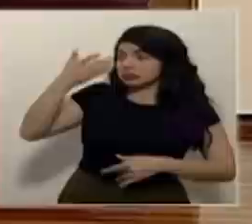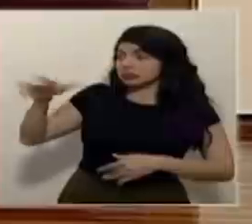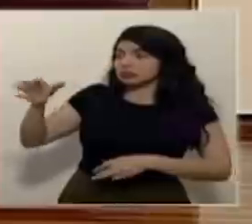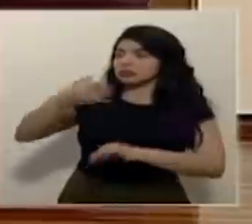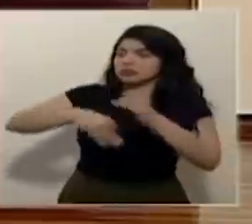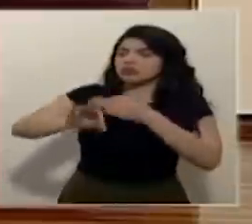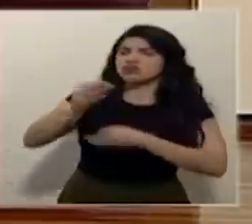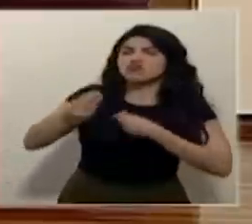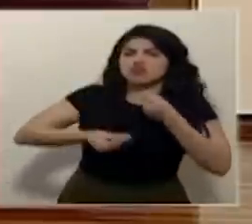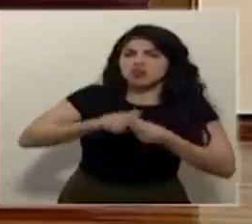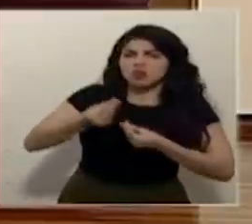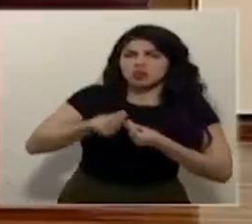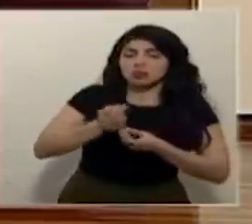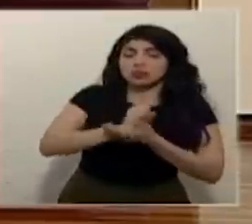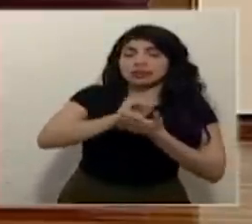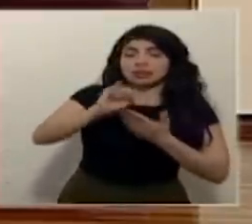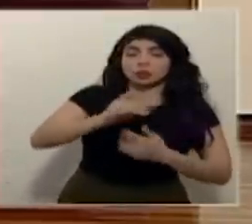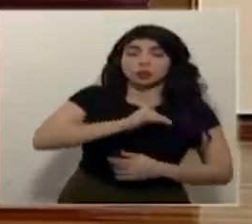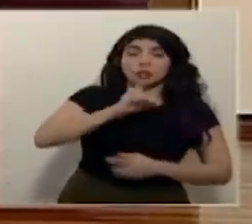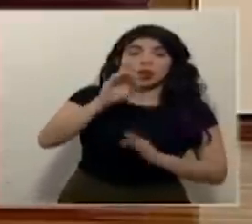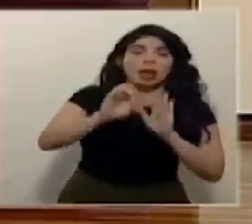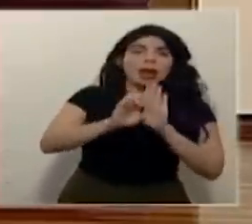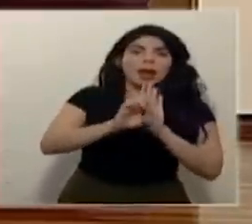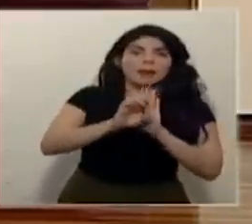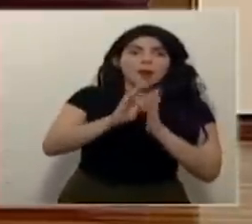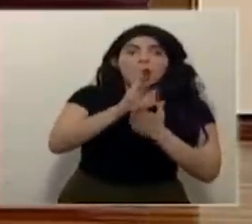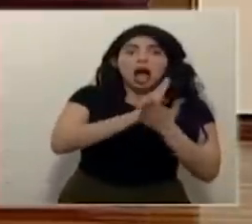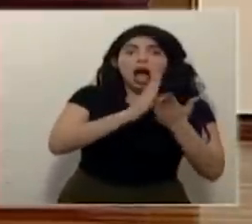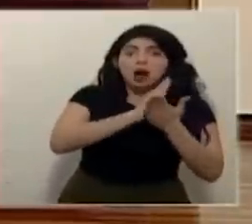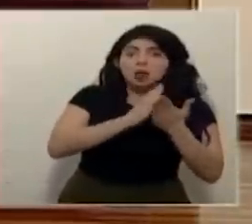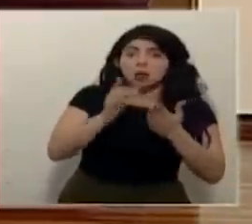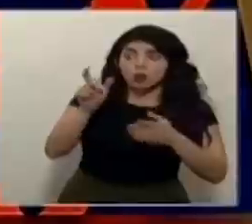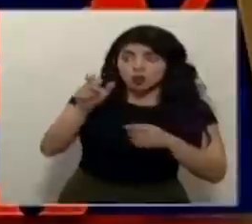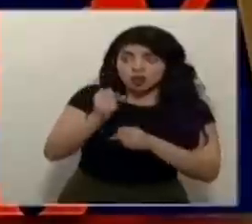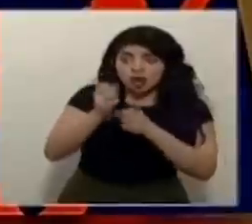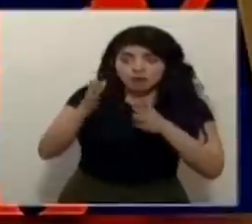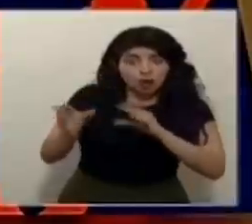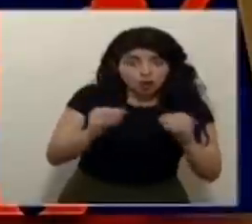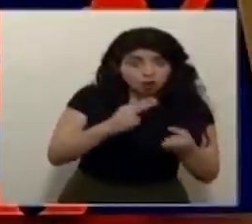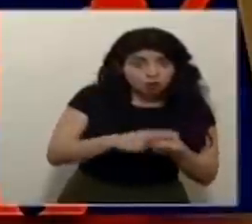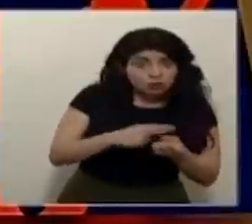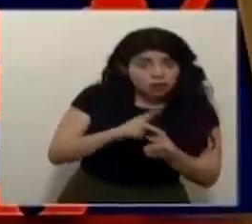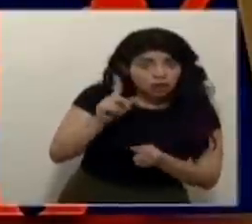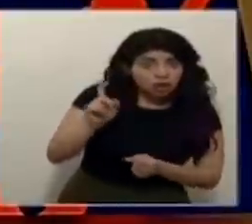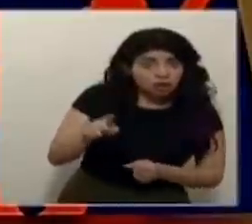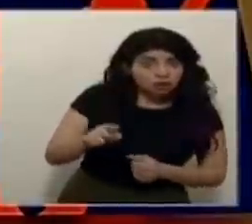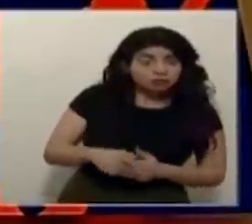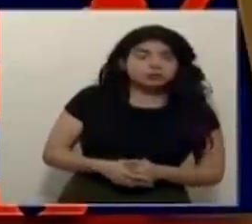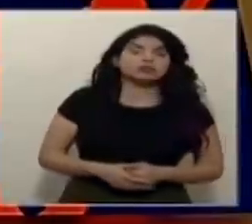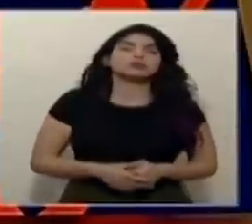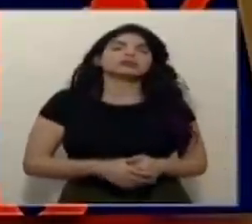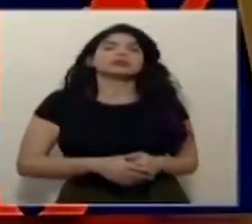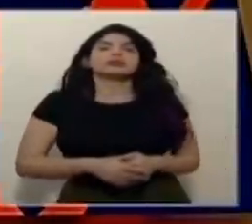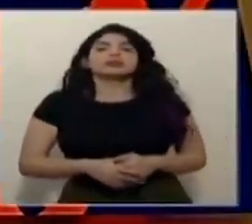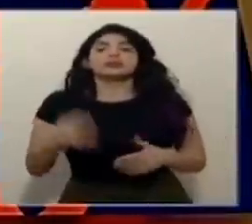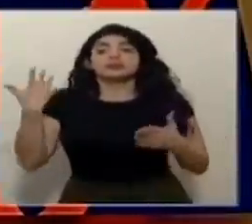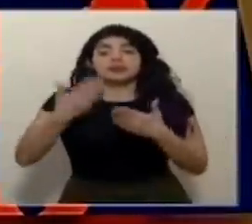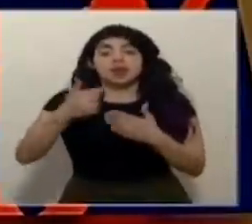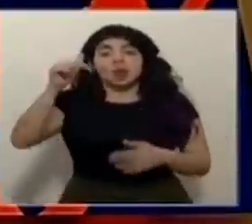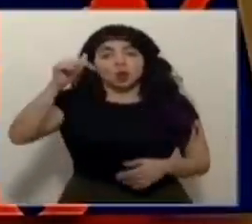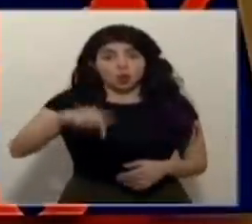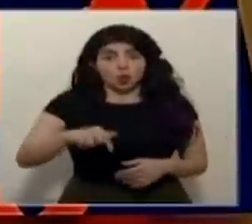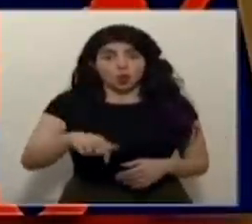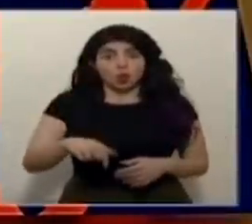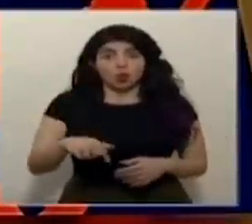en el san juan de dios por ejemplo alguno está hospitalizado sí este al día de hoy